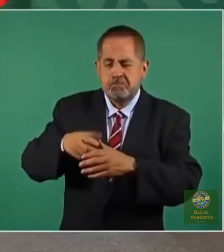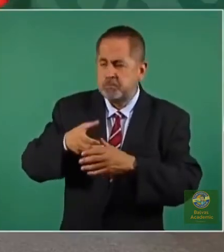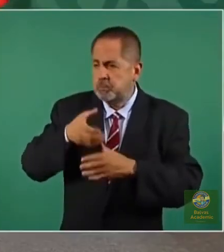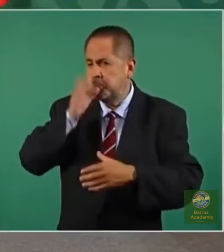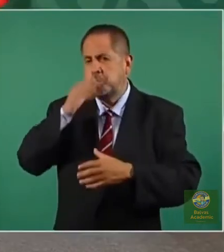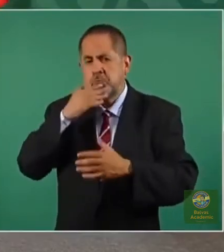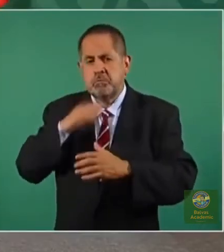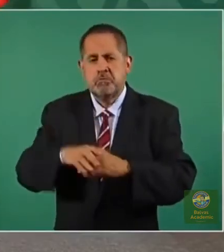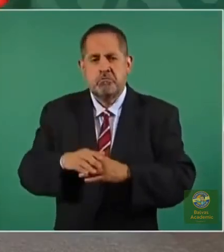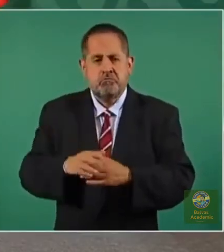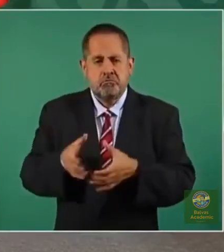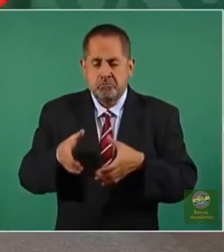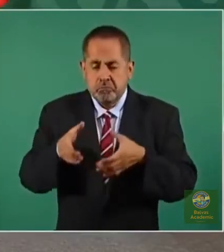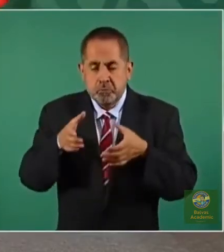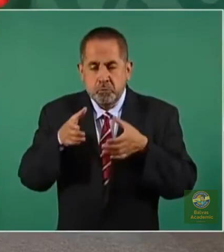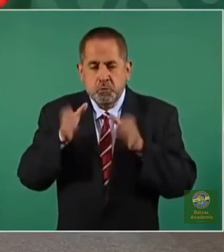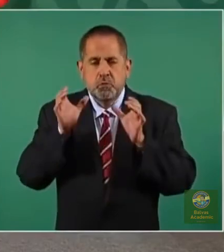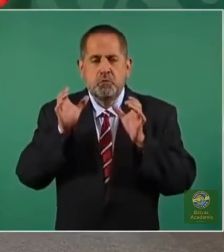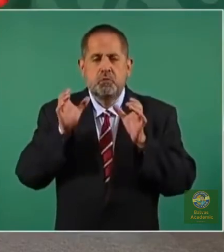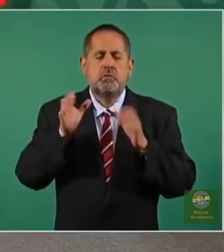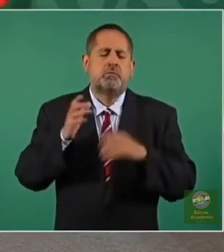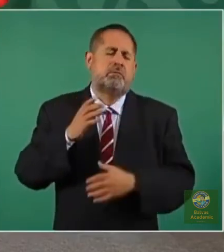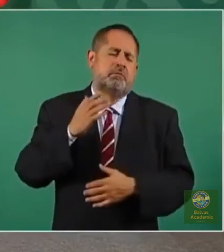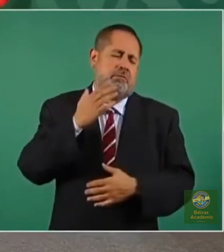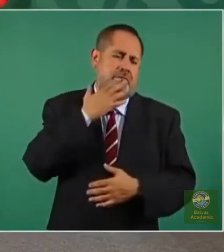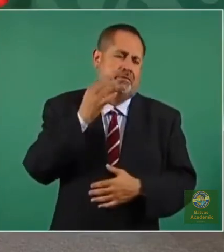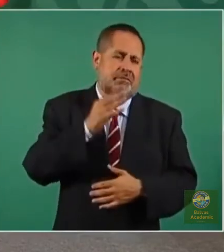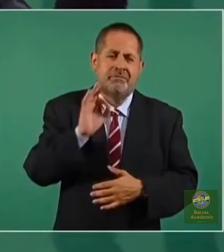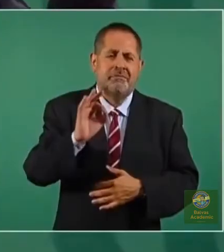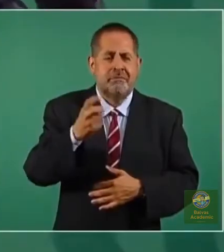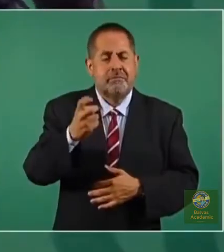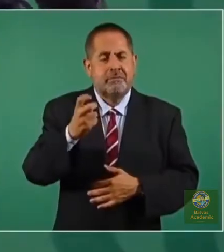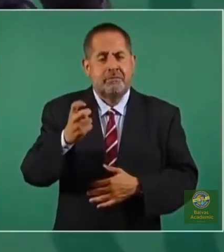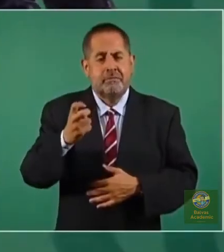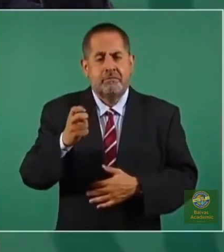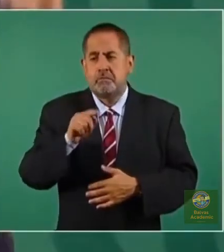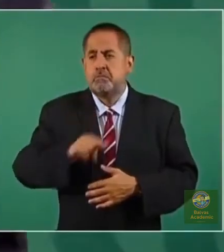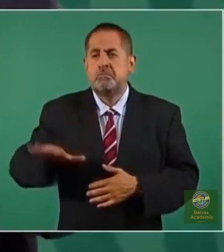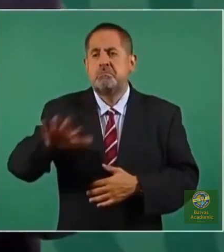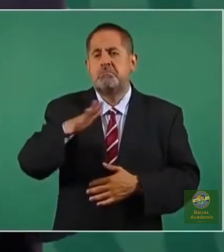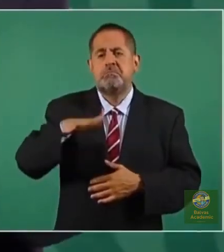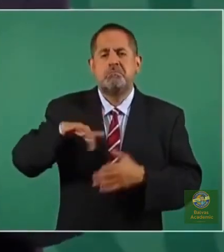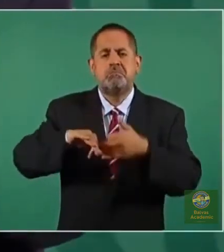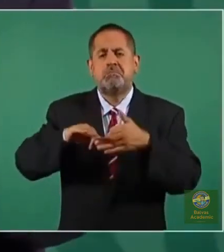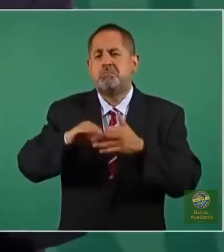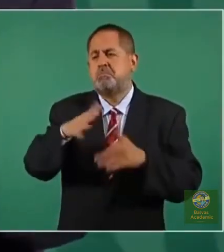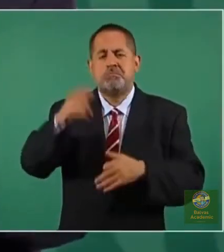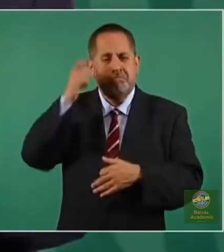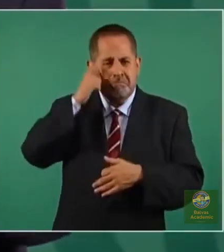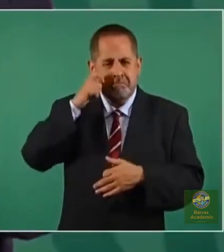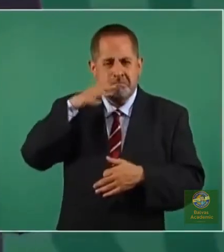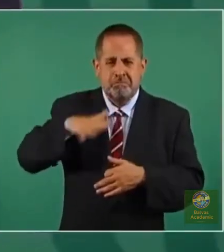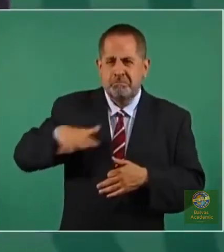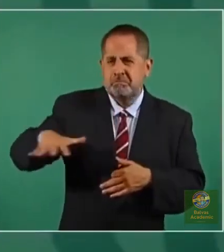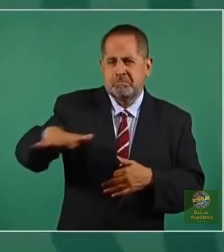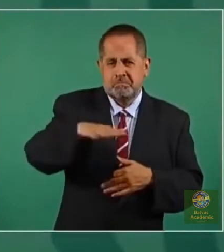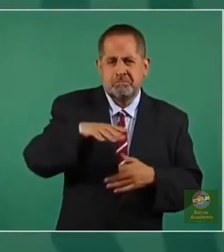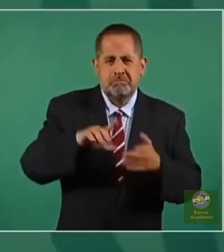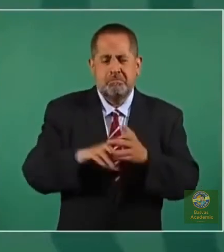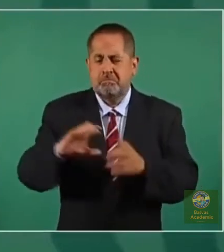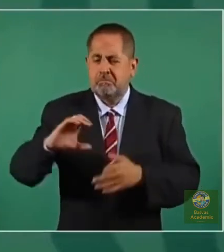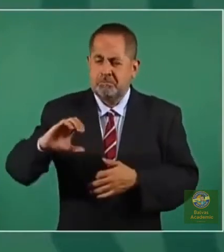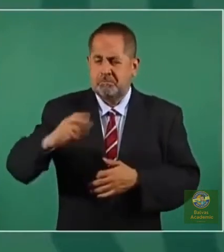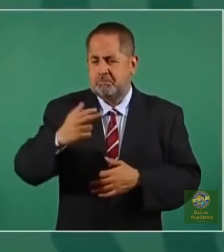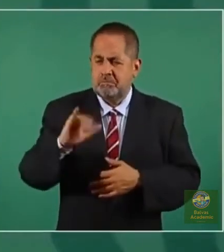una jícara. Y así en la costa de Guerrero, el